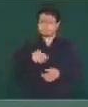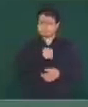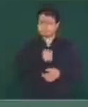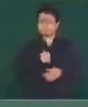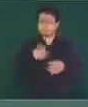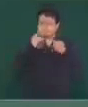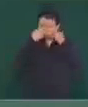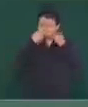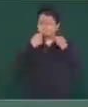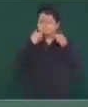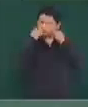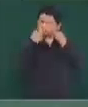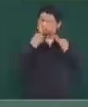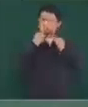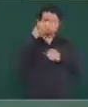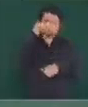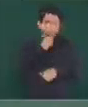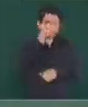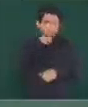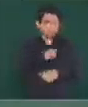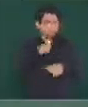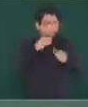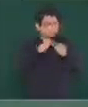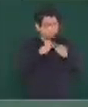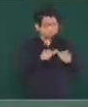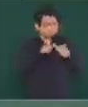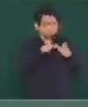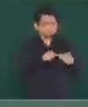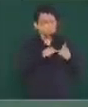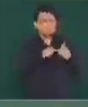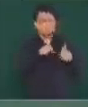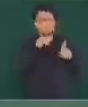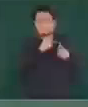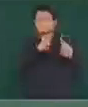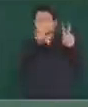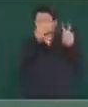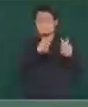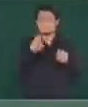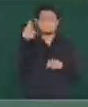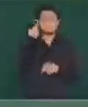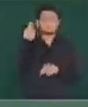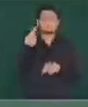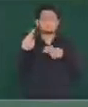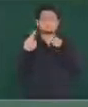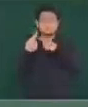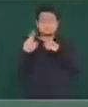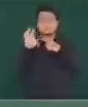Permanentemente atendiendo la situación de Zacatecas,